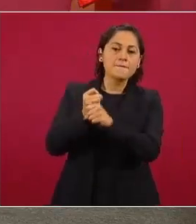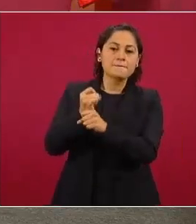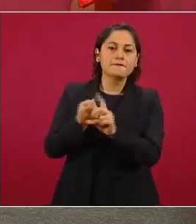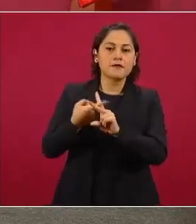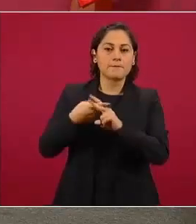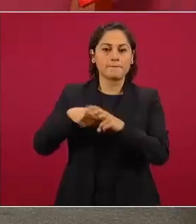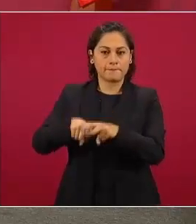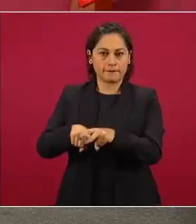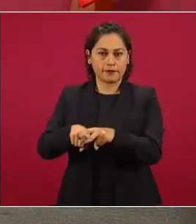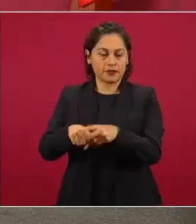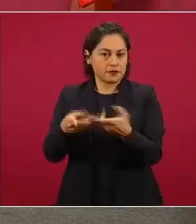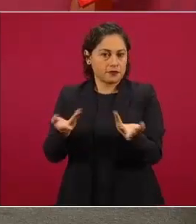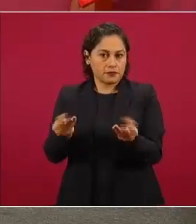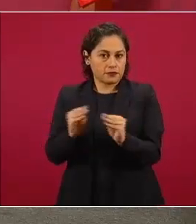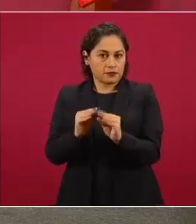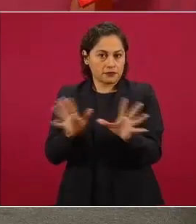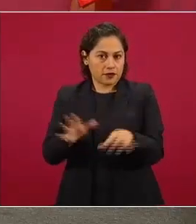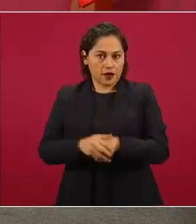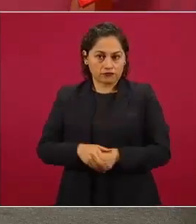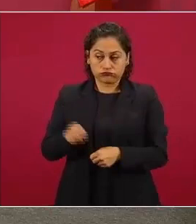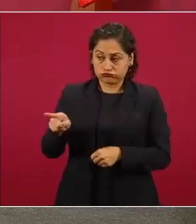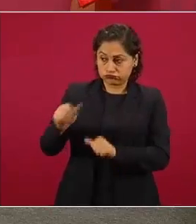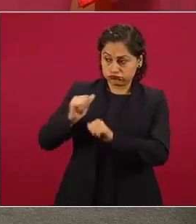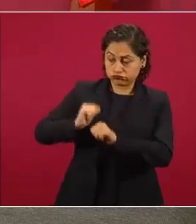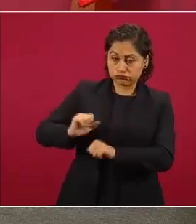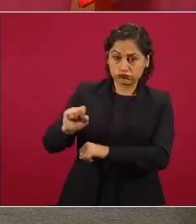la Secretaría de Relaciones